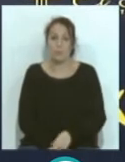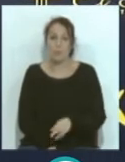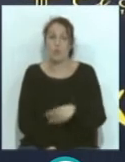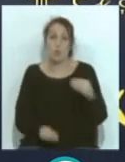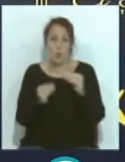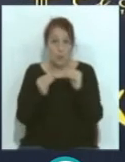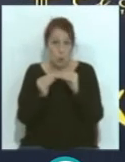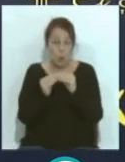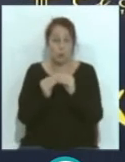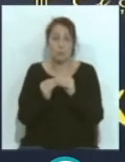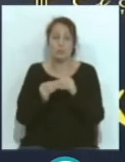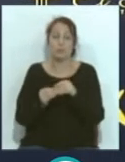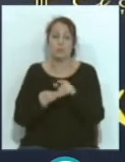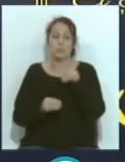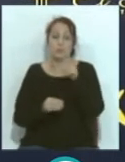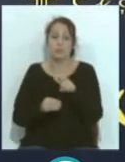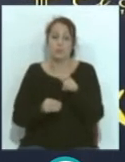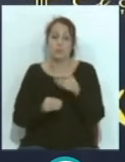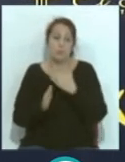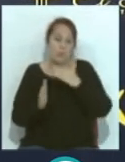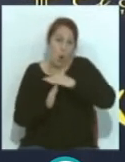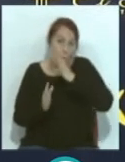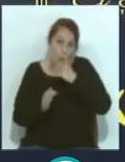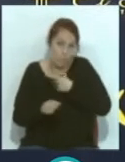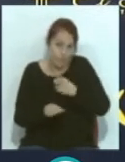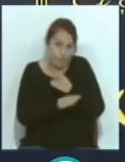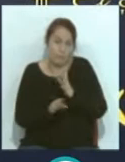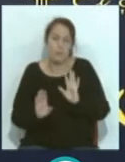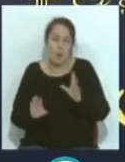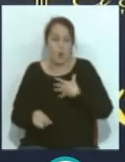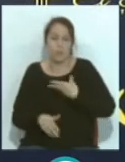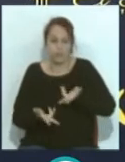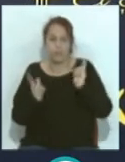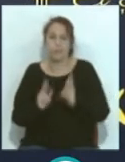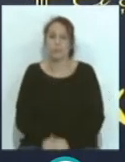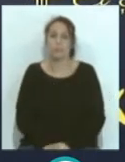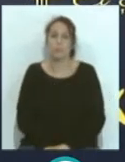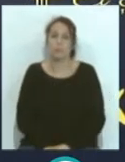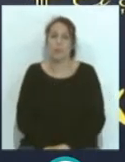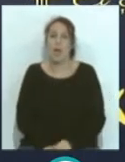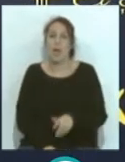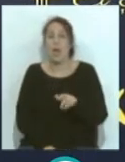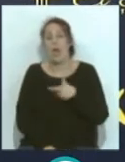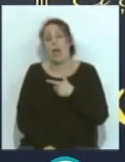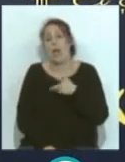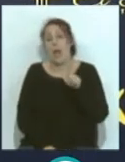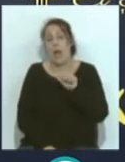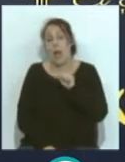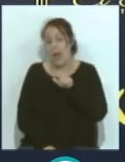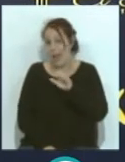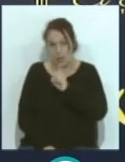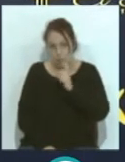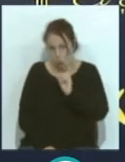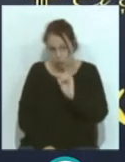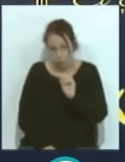Rubén, Rubén Sobrino paró porque tenía que parar, pero está disponible. Álex no, Álex está parado,